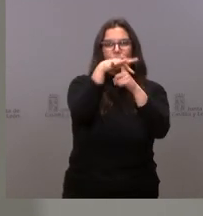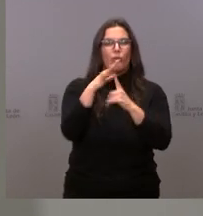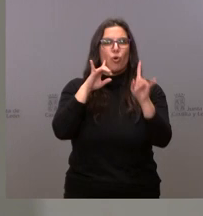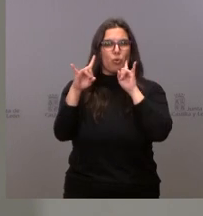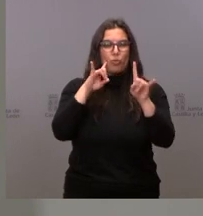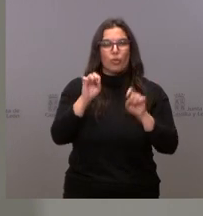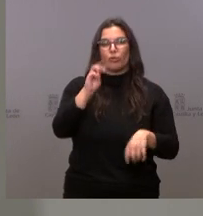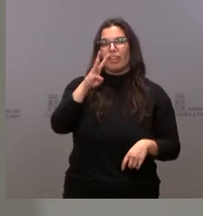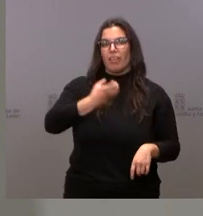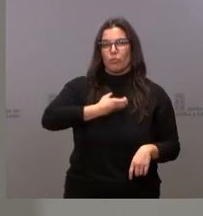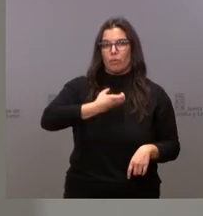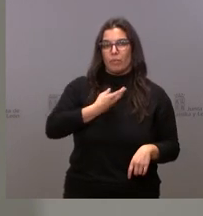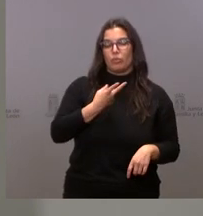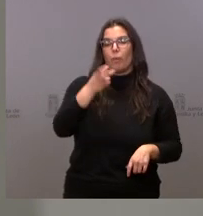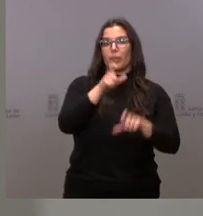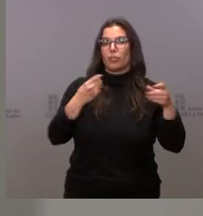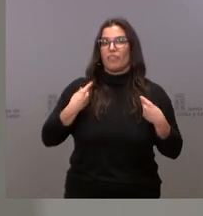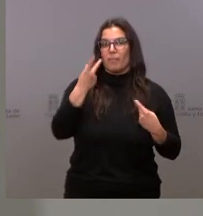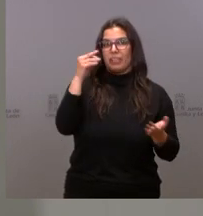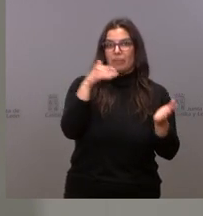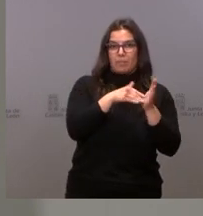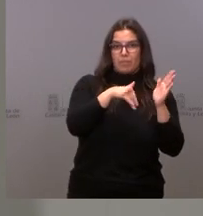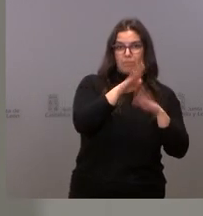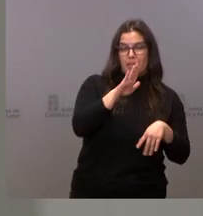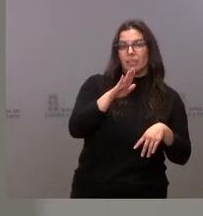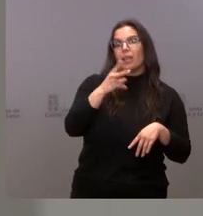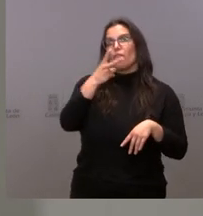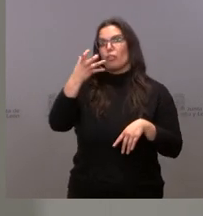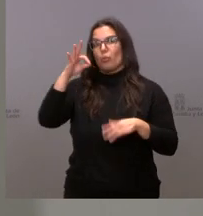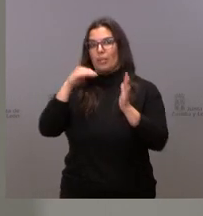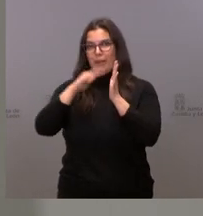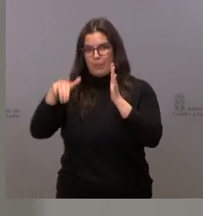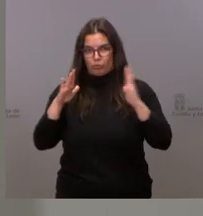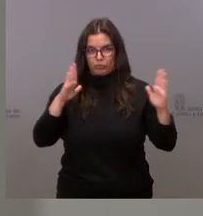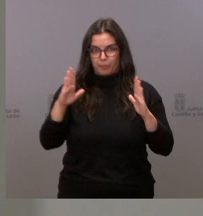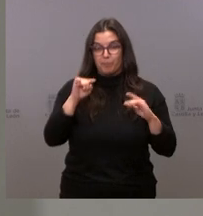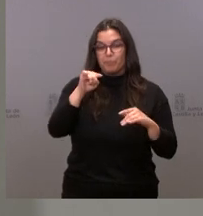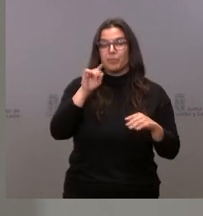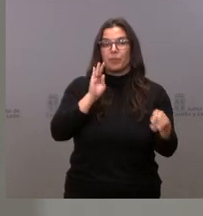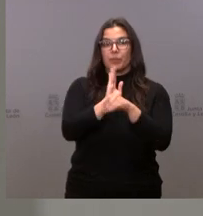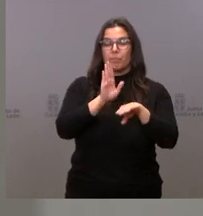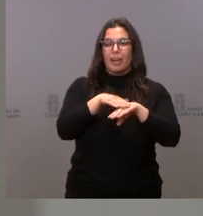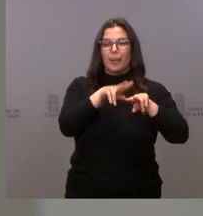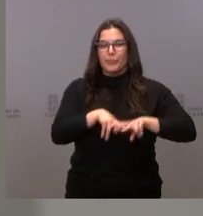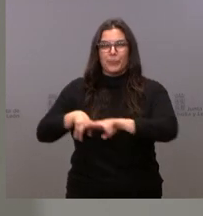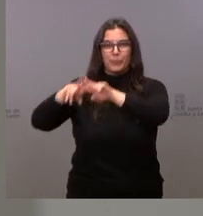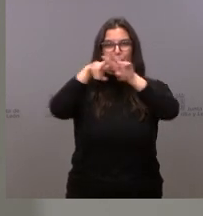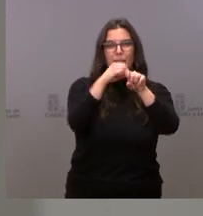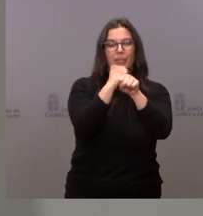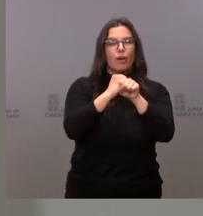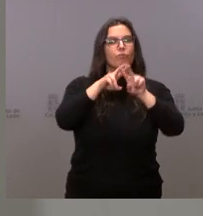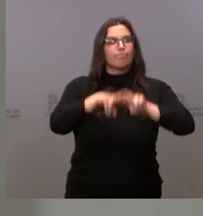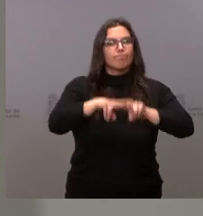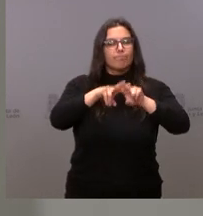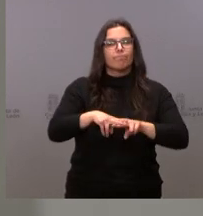ayuntamientos de más de 20.000 habitantes y menos de 250.000. Y se van a destinar a financiar la realización de los trabajos de revisión